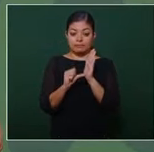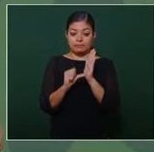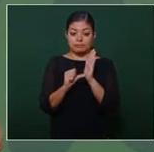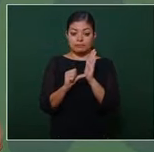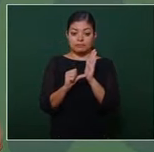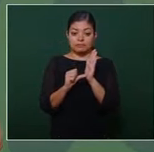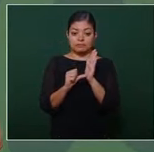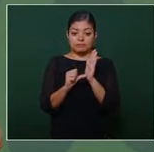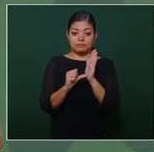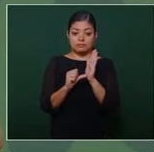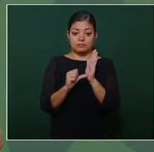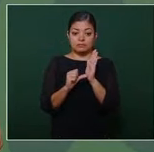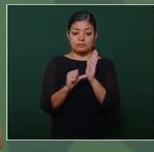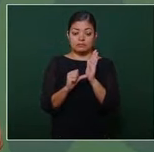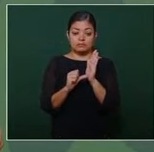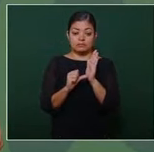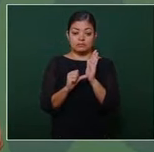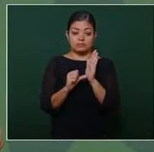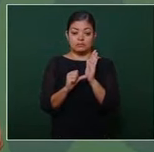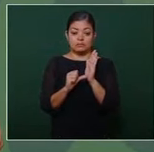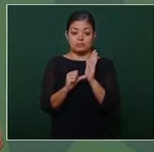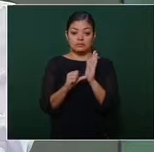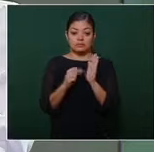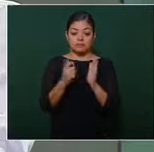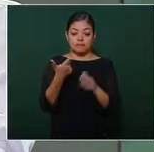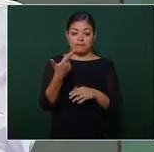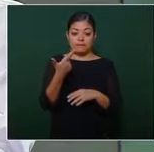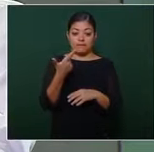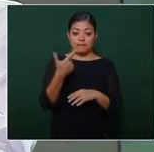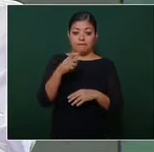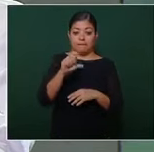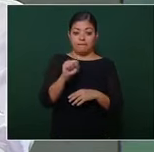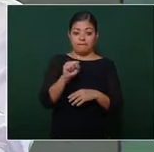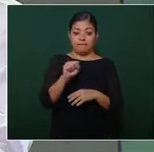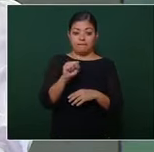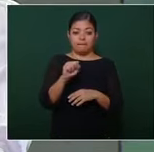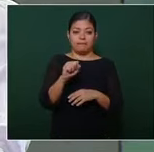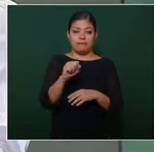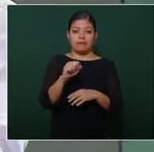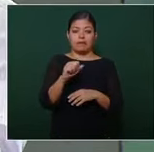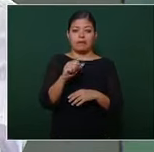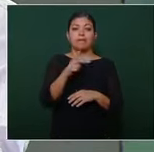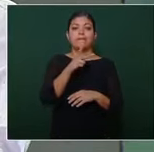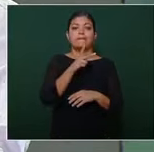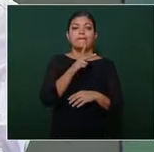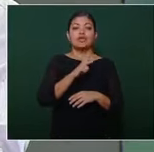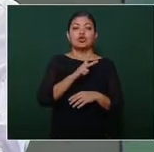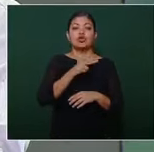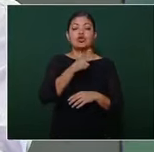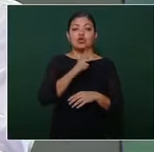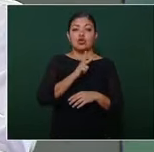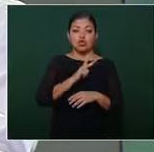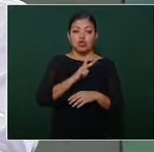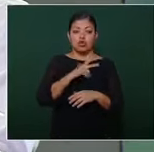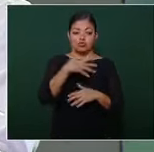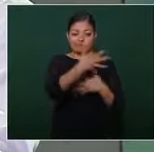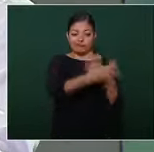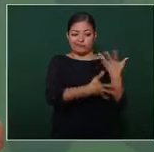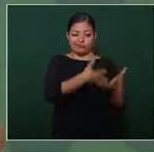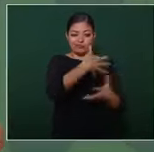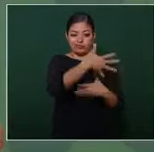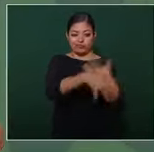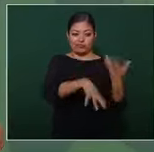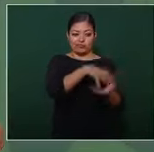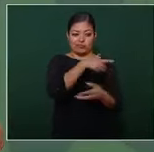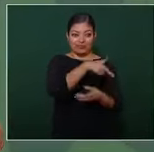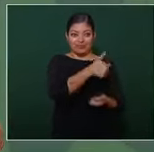con un precio de petróleo crudo de exportación la mezcla de petróleo que se vende